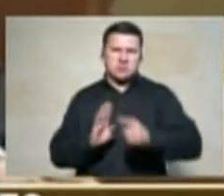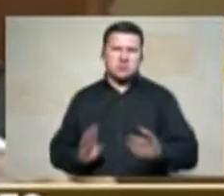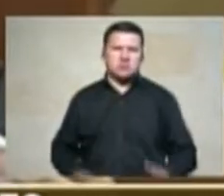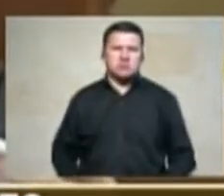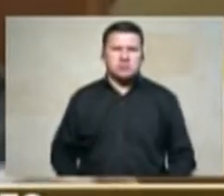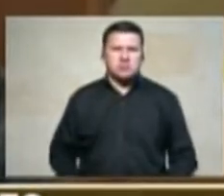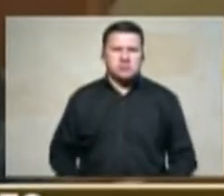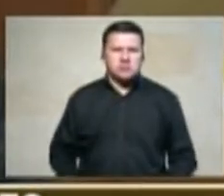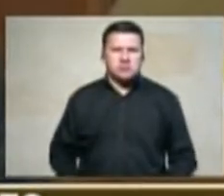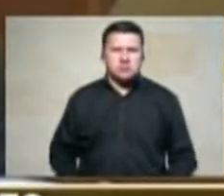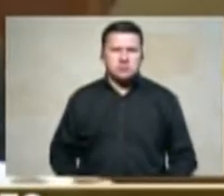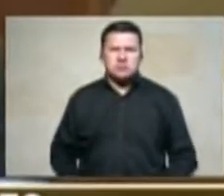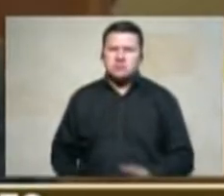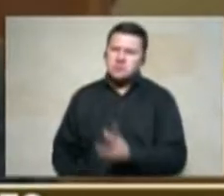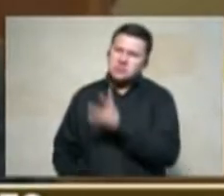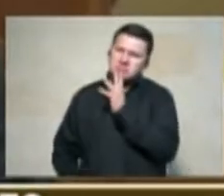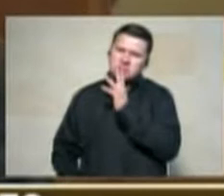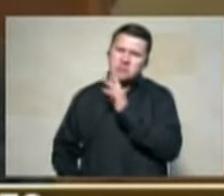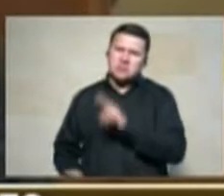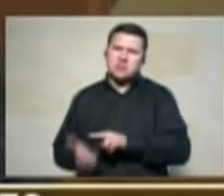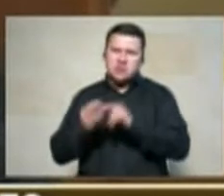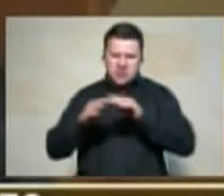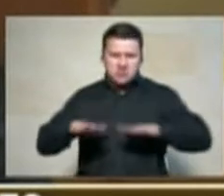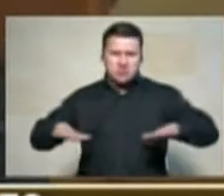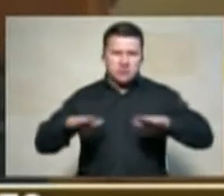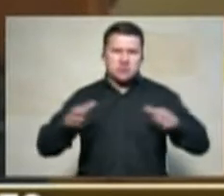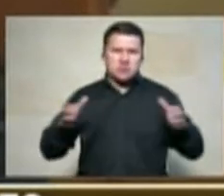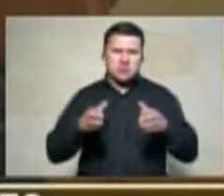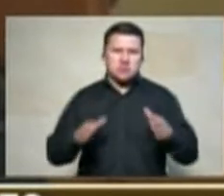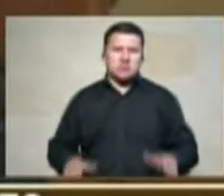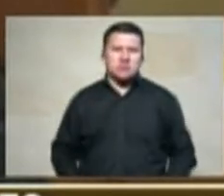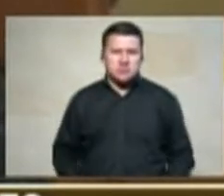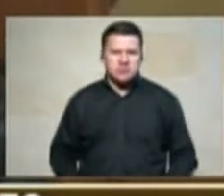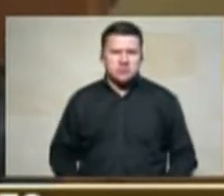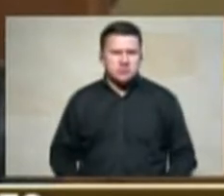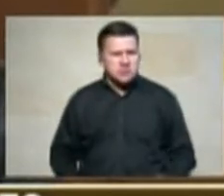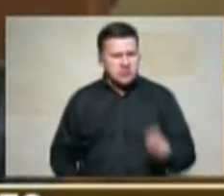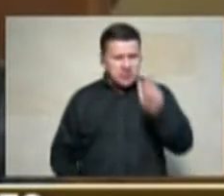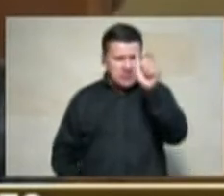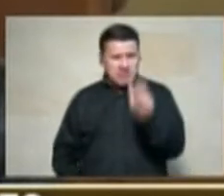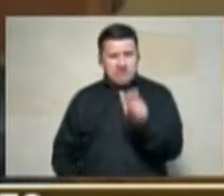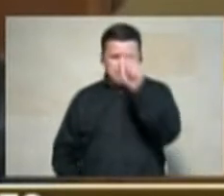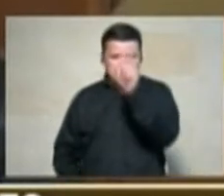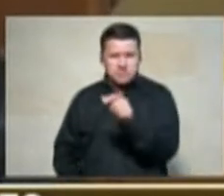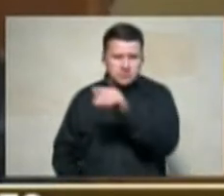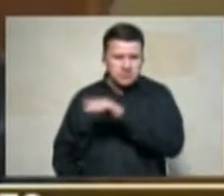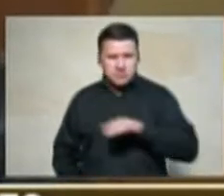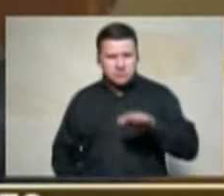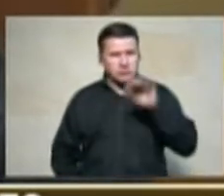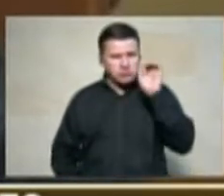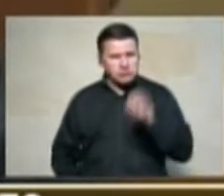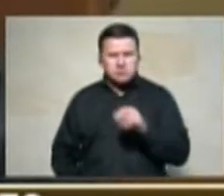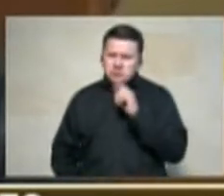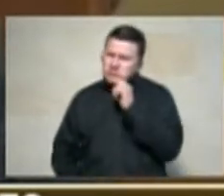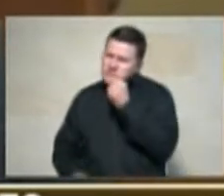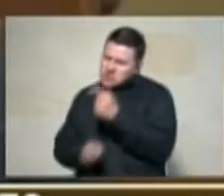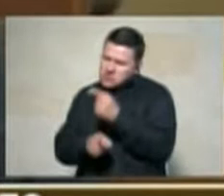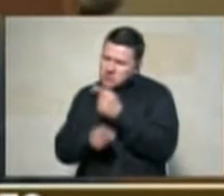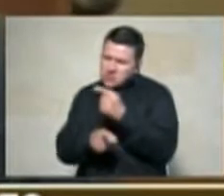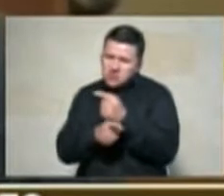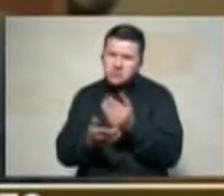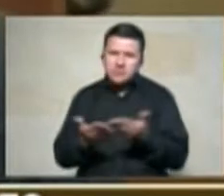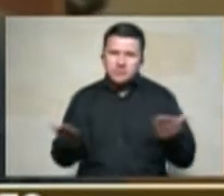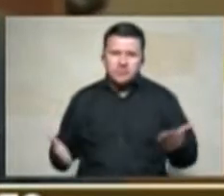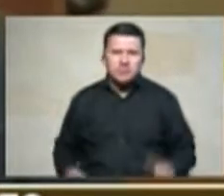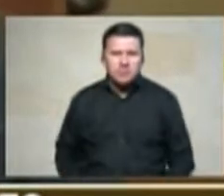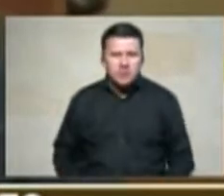restitución de tierras personalmente pude corroborar con muchos de estos